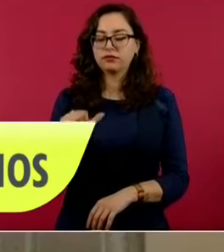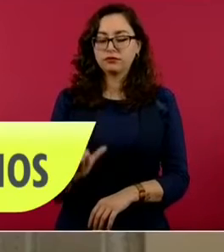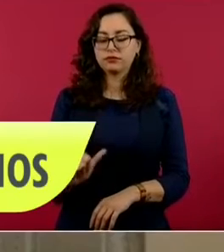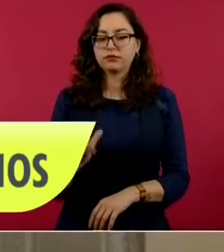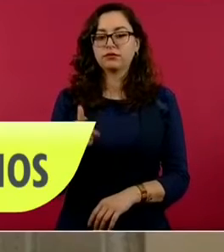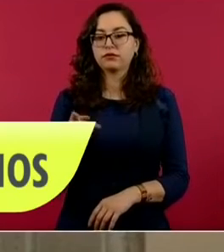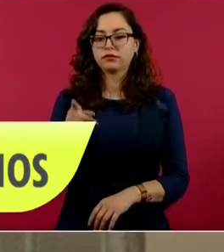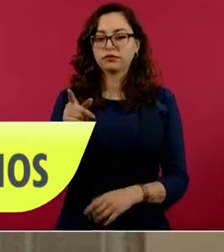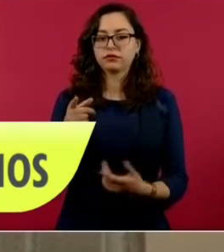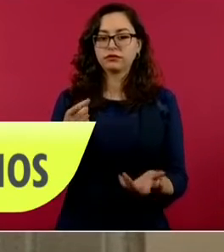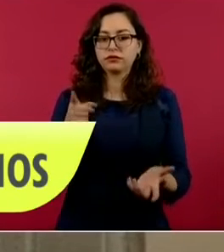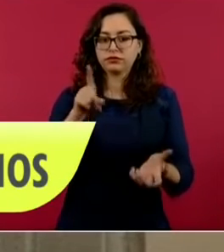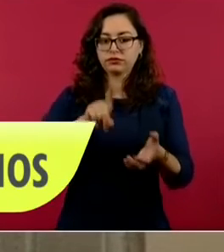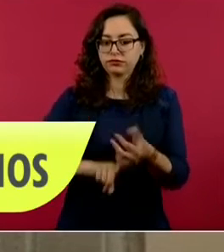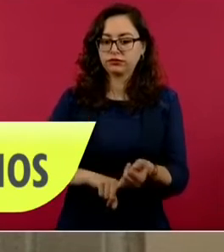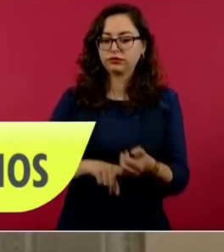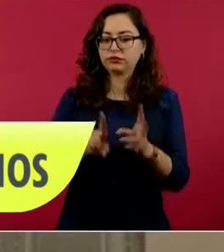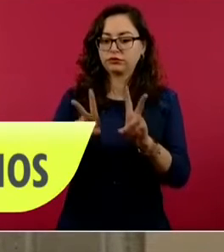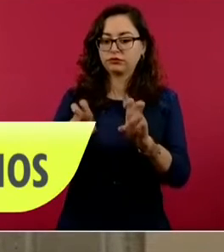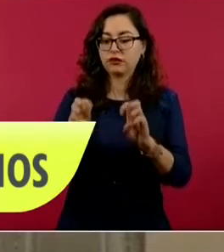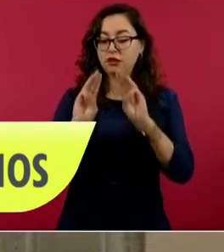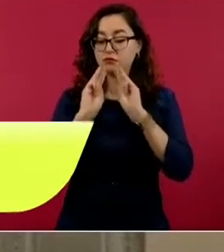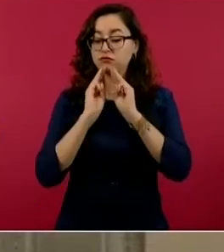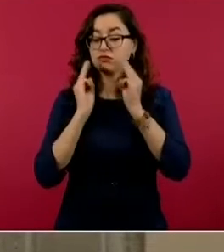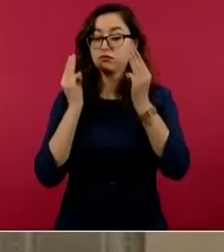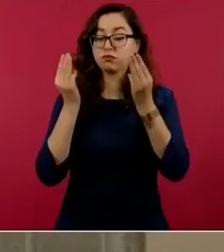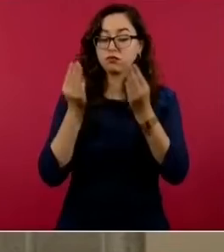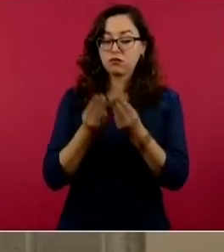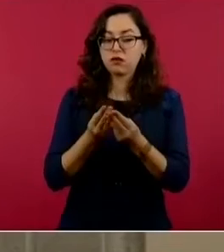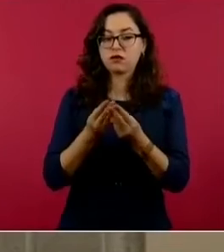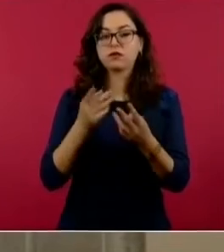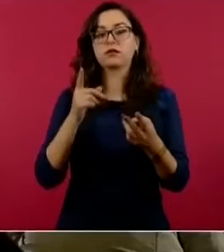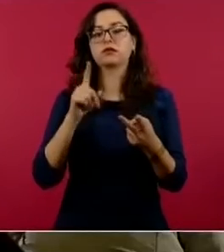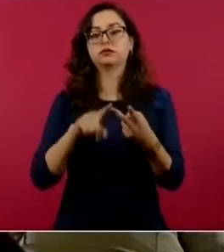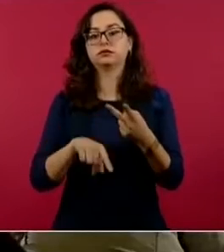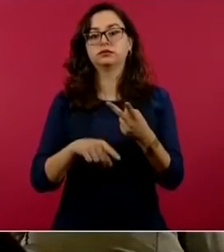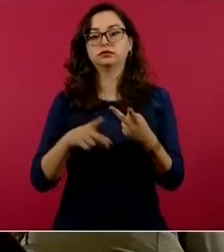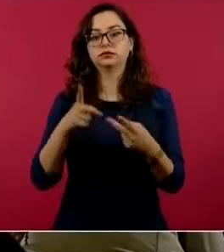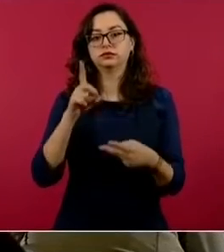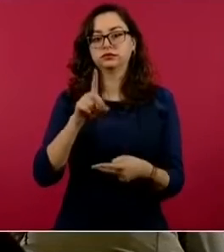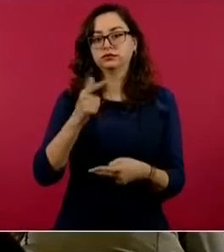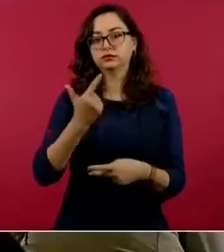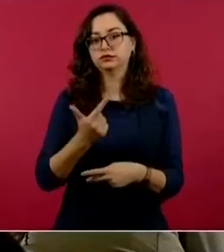Coordinación Nacional Antisecuestro y la Fiscalía General de Justicia, de ahí del Estado de México.